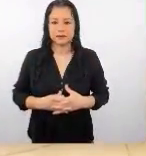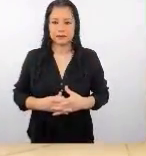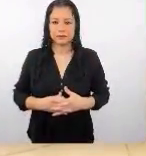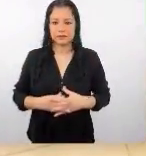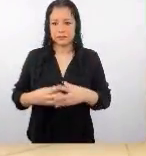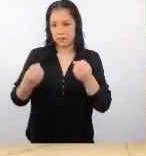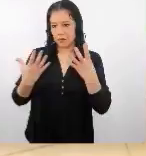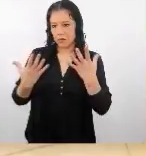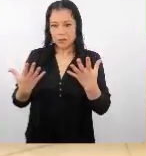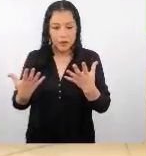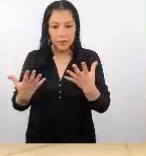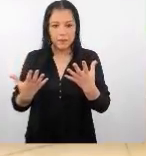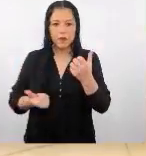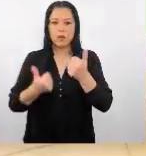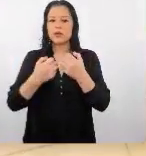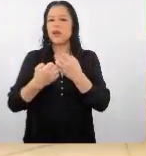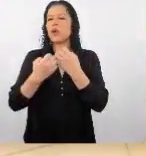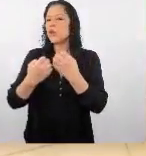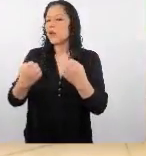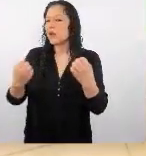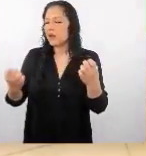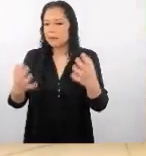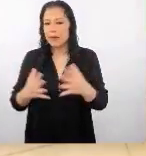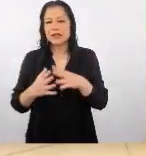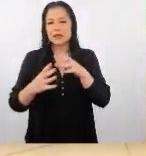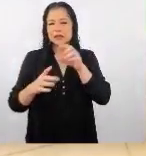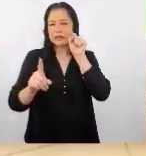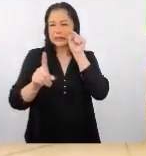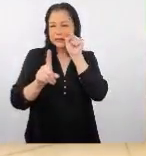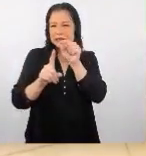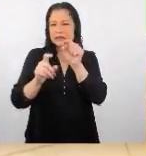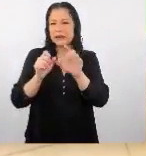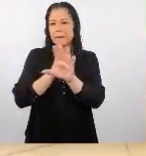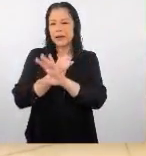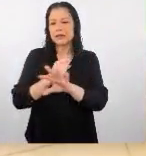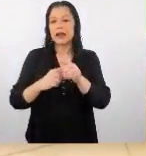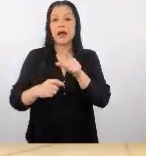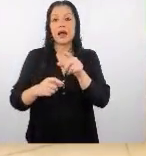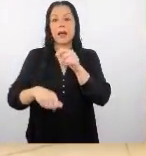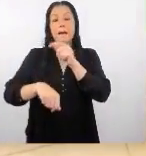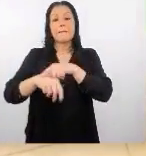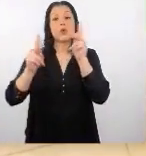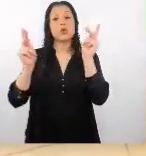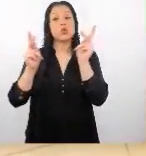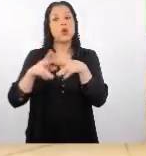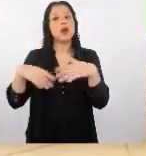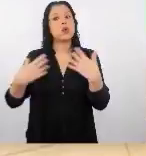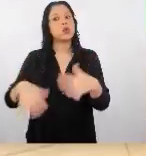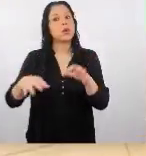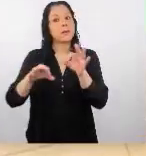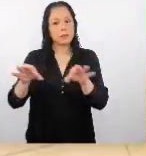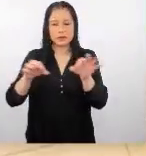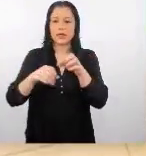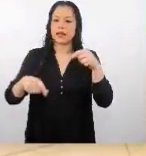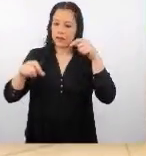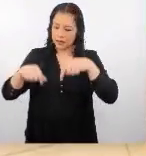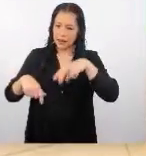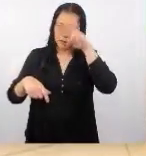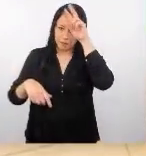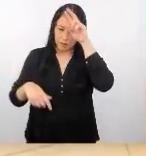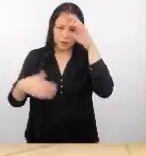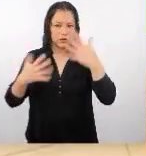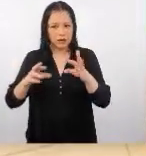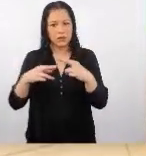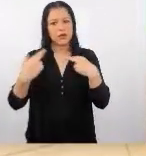muy bien en cuanto a los elementos esos elementos claves la puntualidad es muy importante ya nos ha pasado aquí en Perú cuando hemos